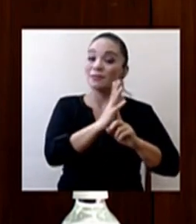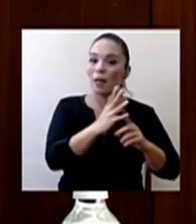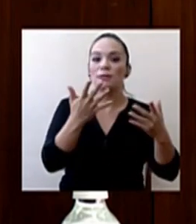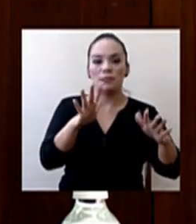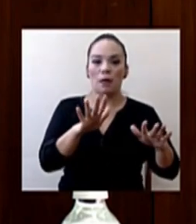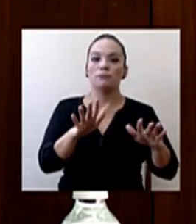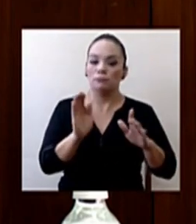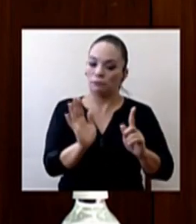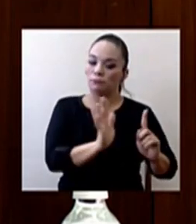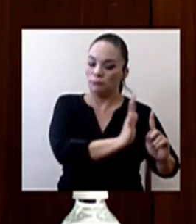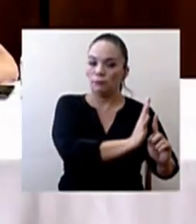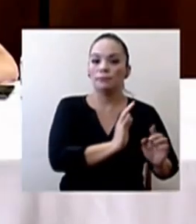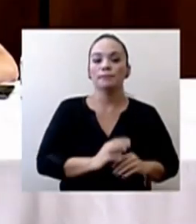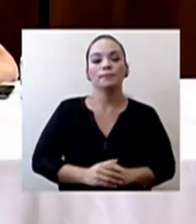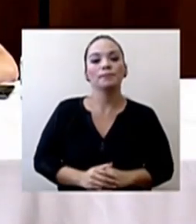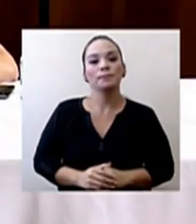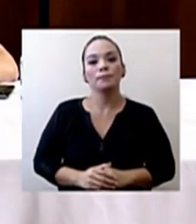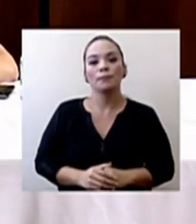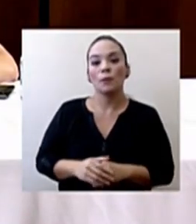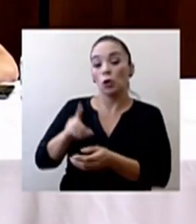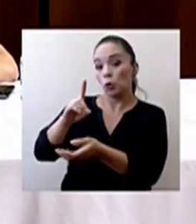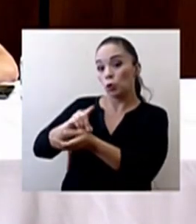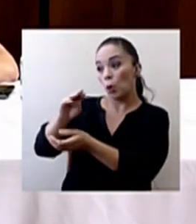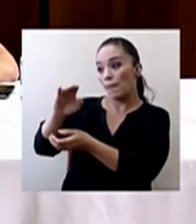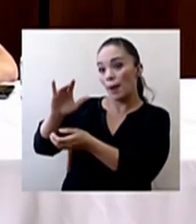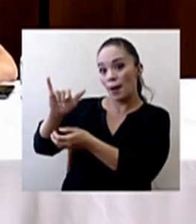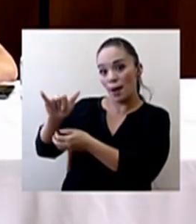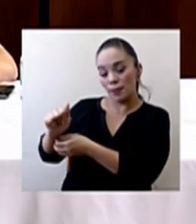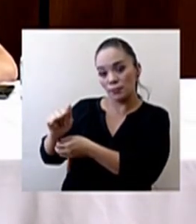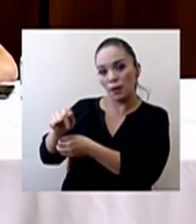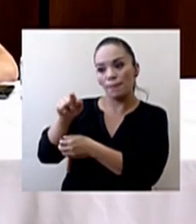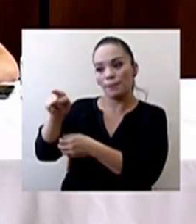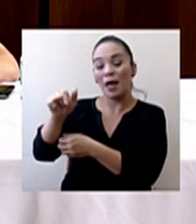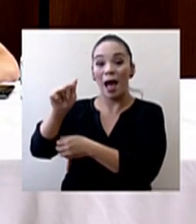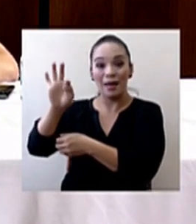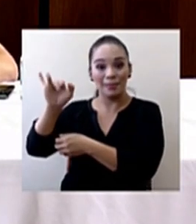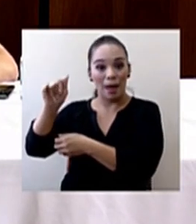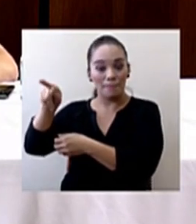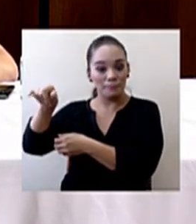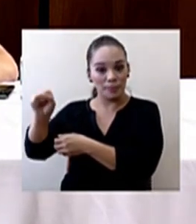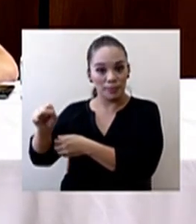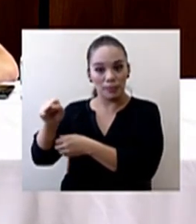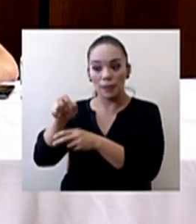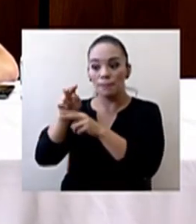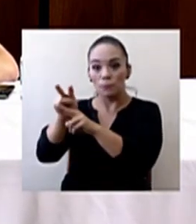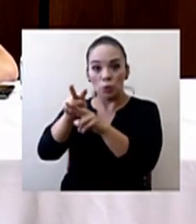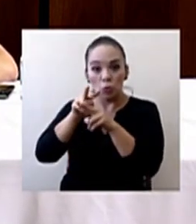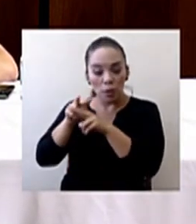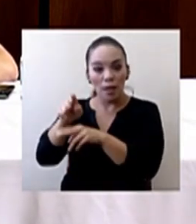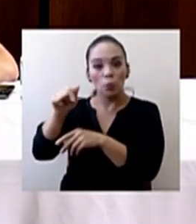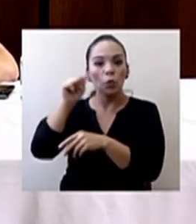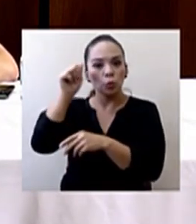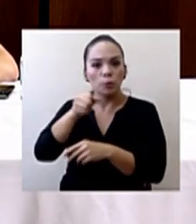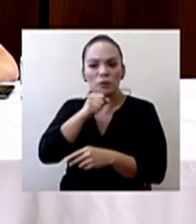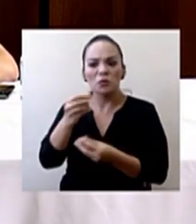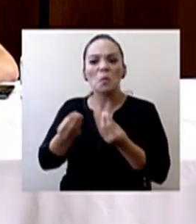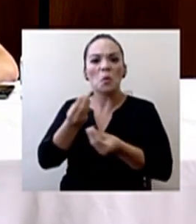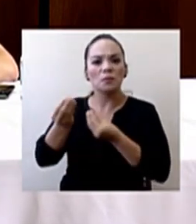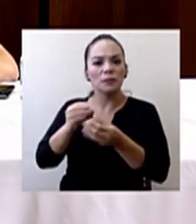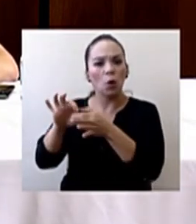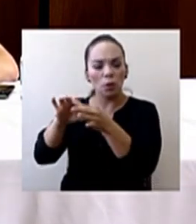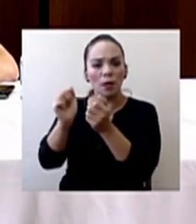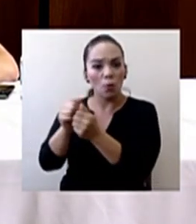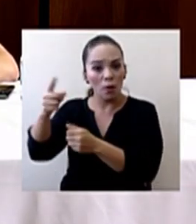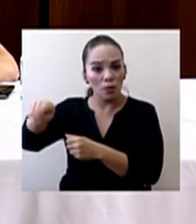aislado. Doctor Macaya, ¿la organización de los ATAPs que estará monitoreando a los adultos mayores, ¿cómo se colina con ellos?